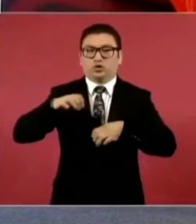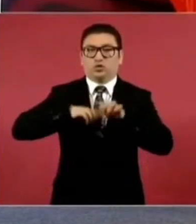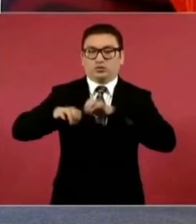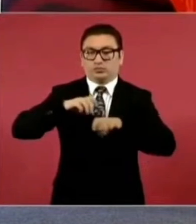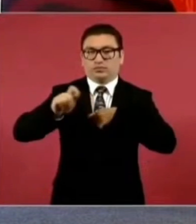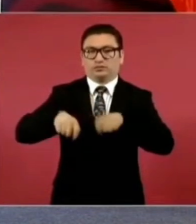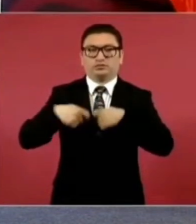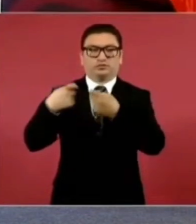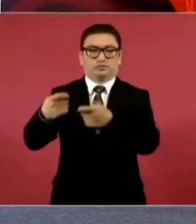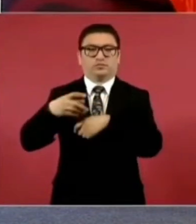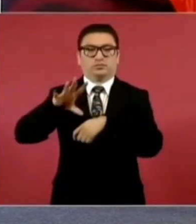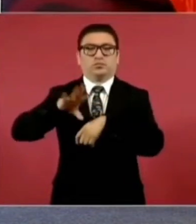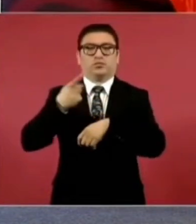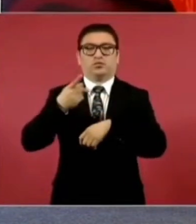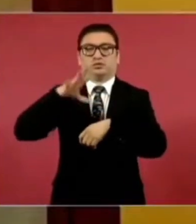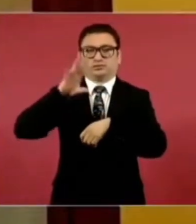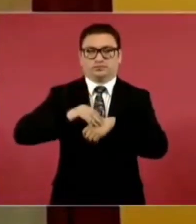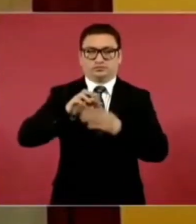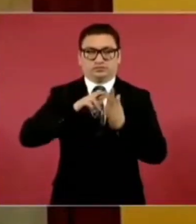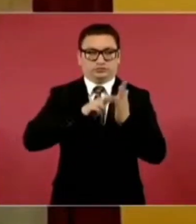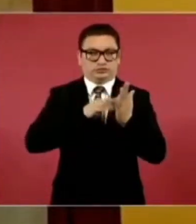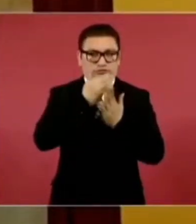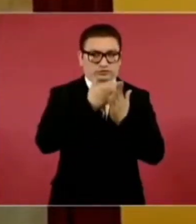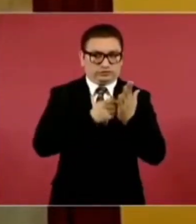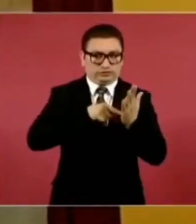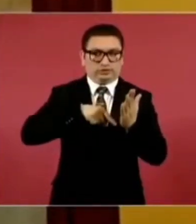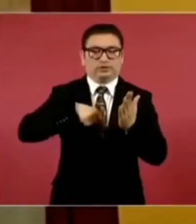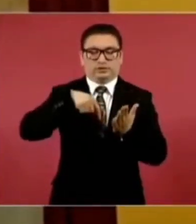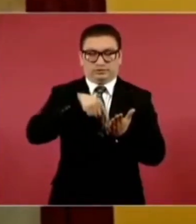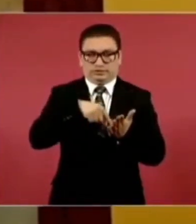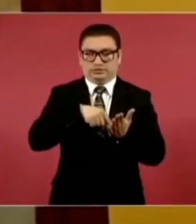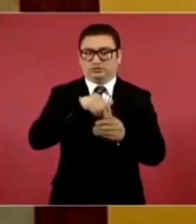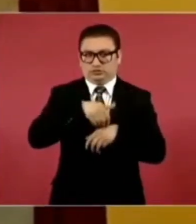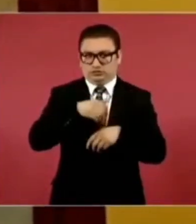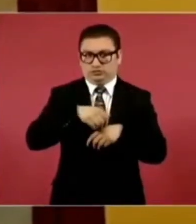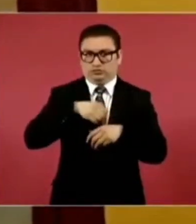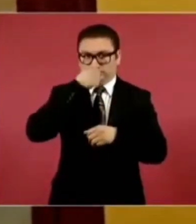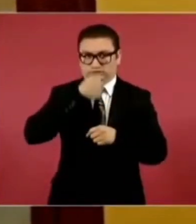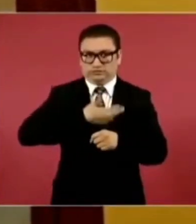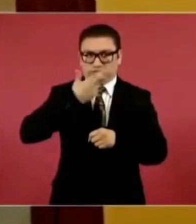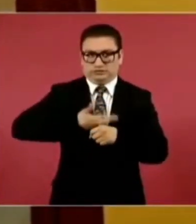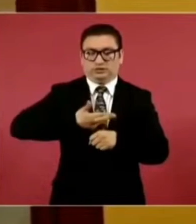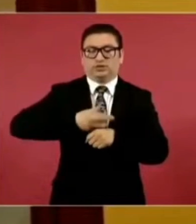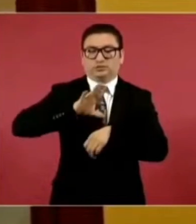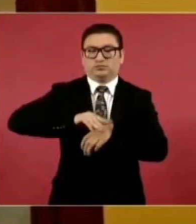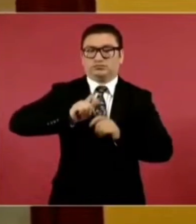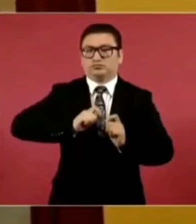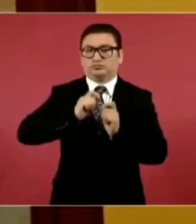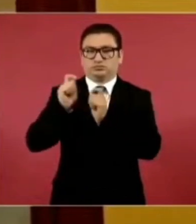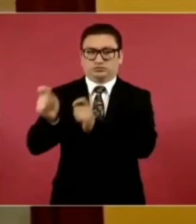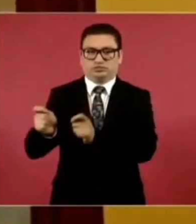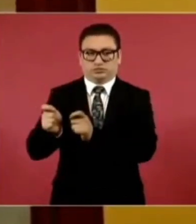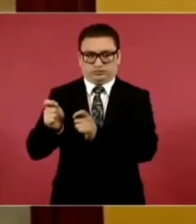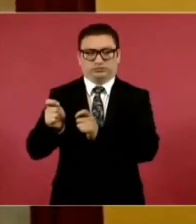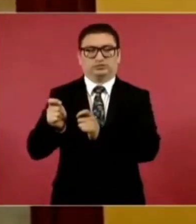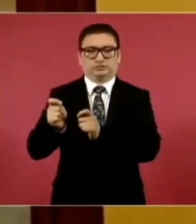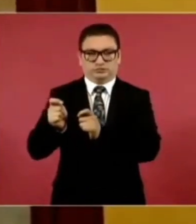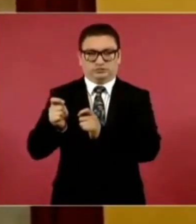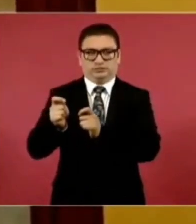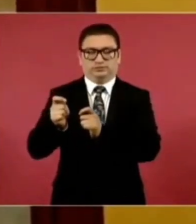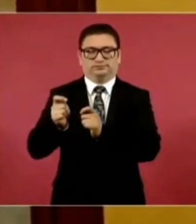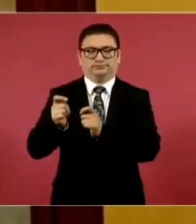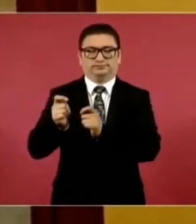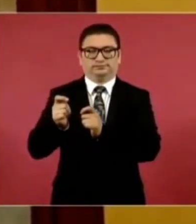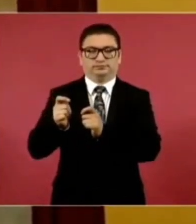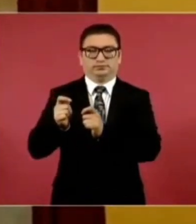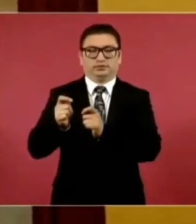quienes de conformidad con lo dispuesto en este numeral la secretaría otorgue concesiones en los términos señalados